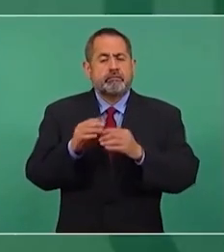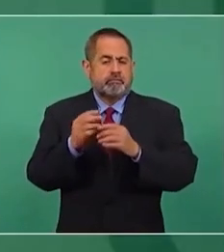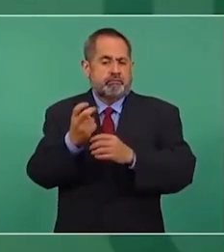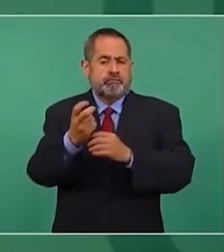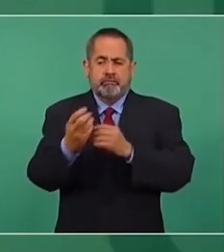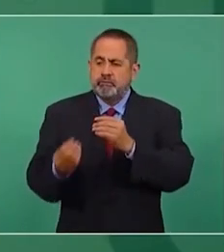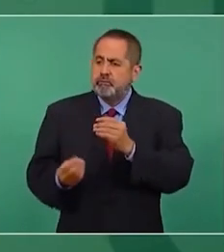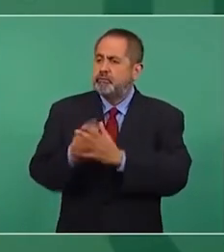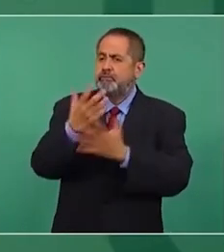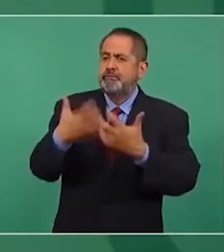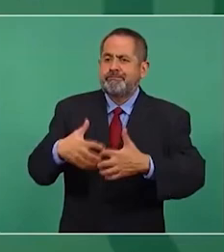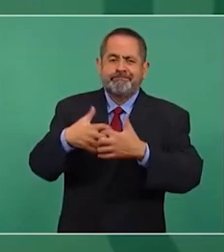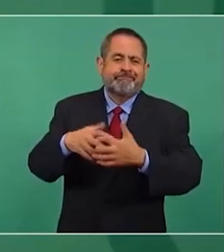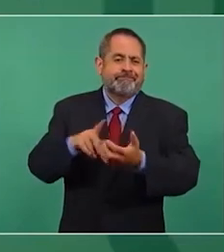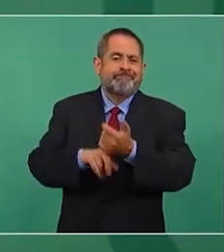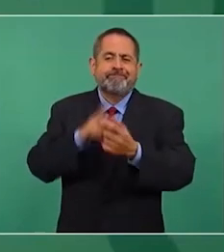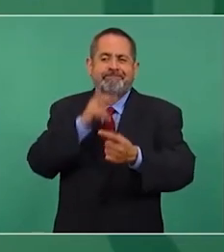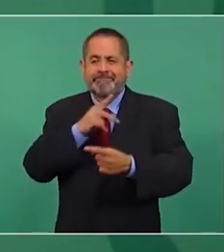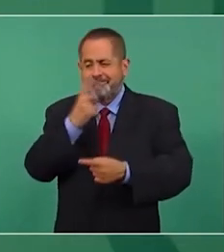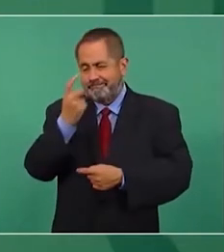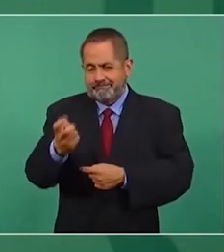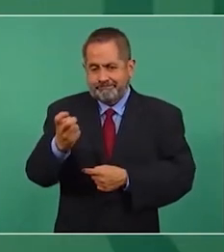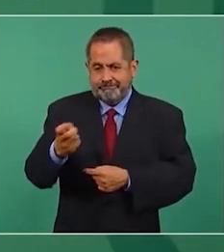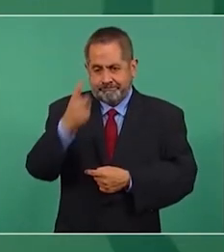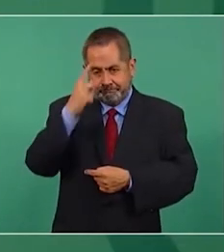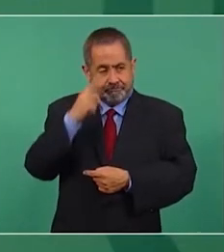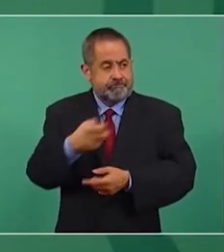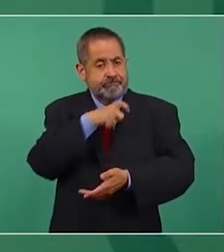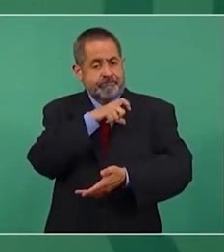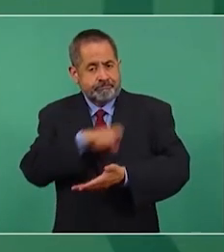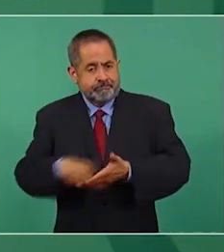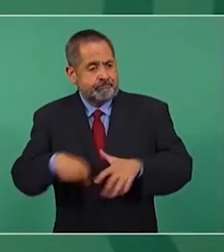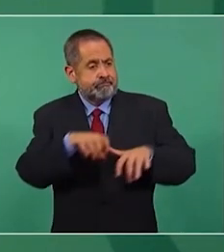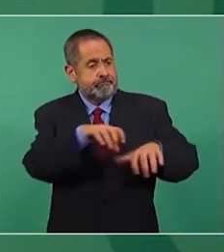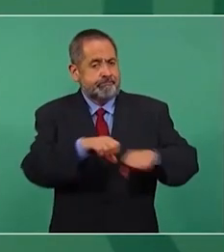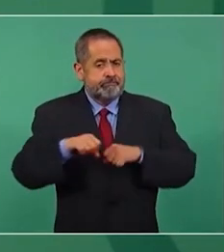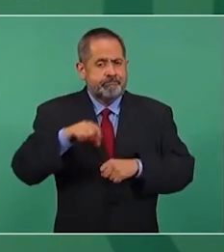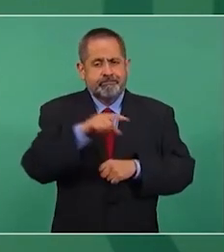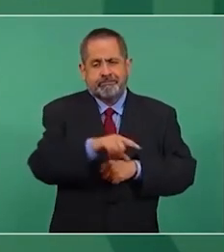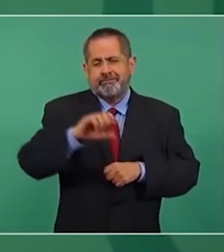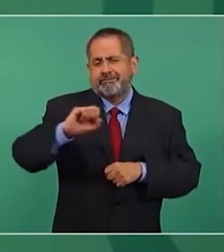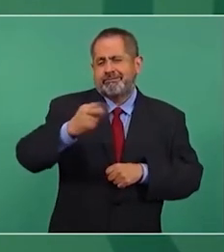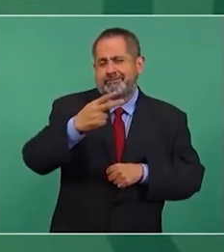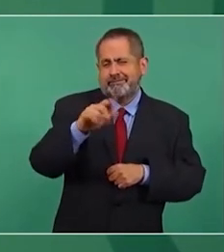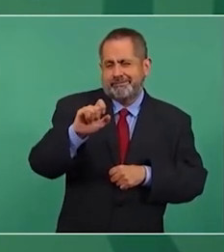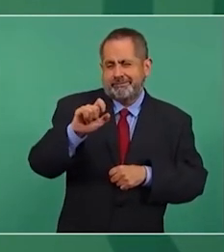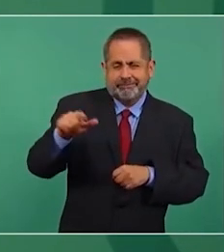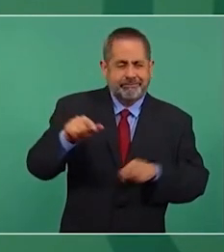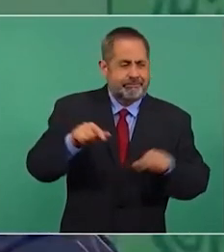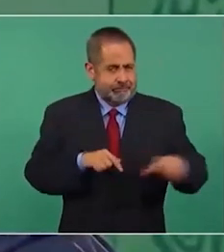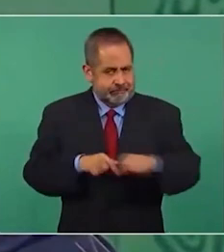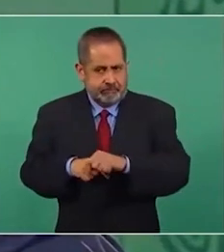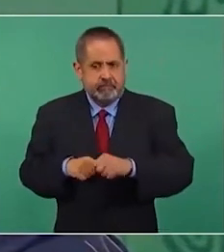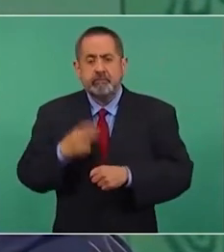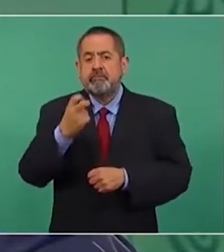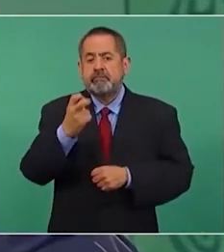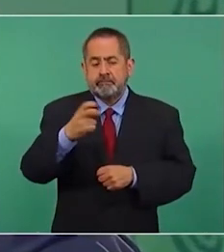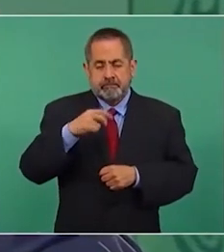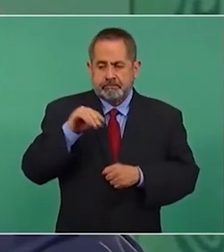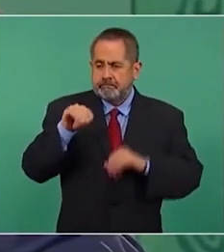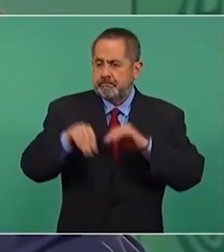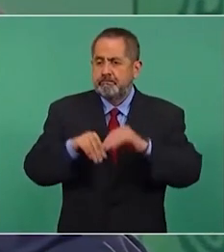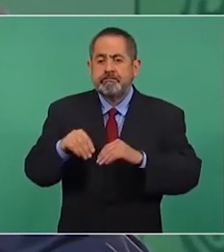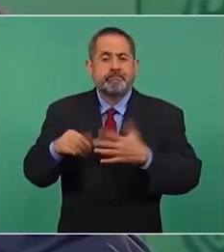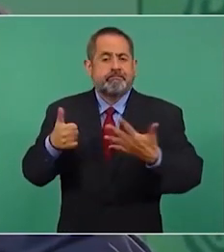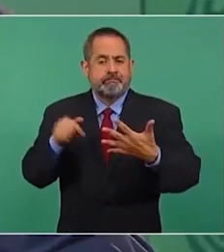refinería por eso la adquisición de la refinería de Shell por eso estamos modernizando las seis